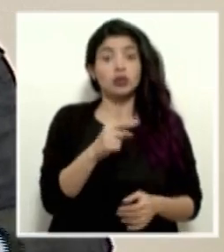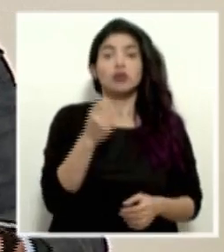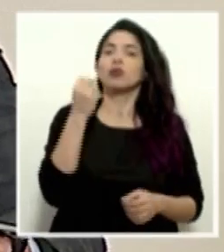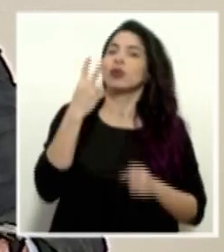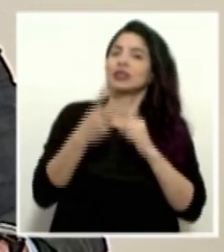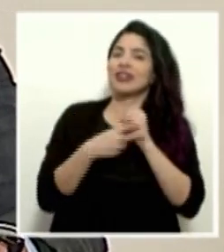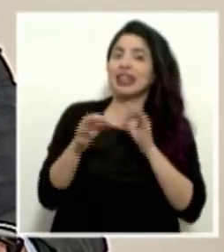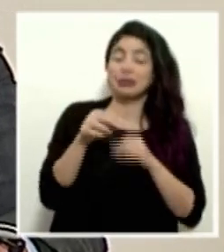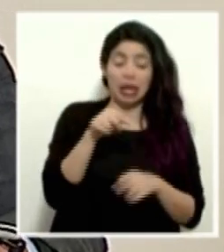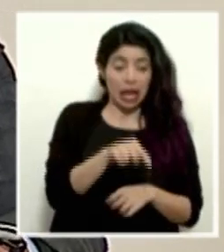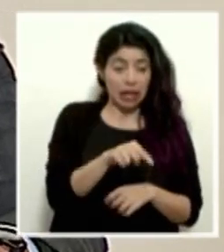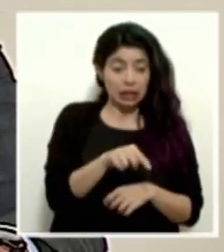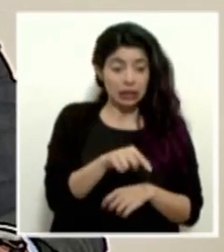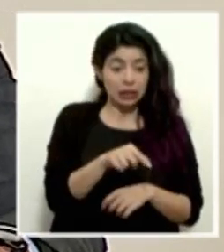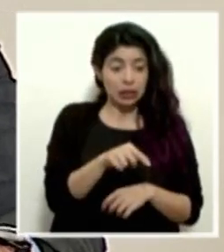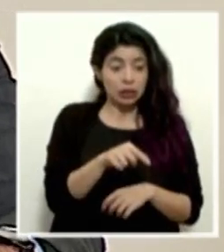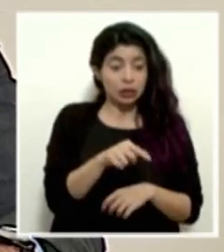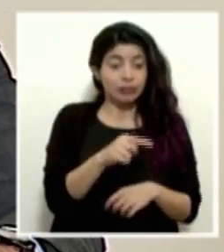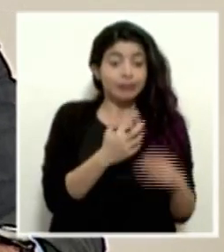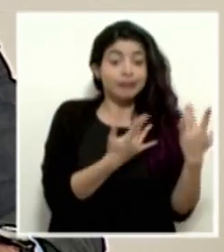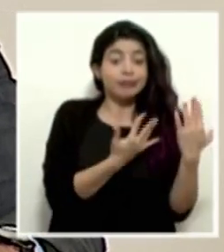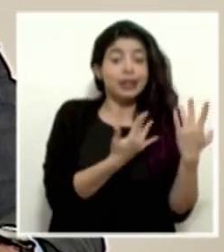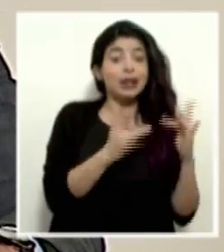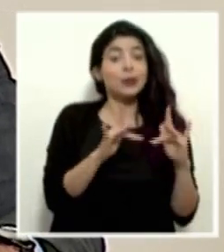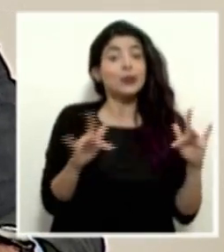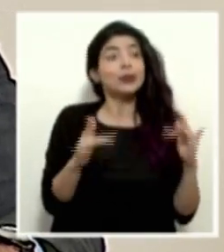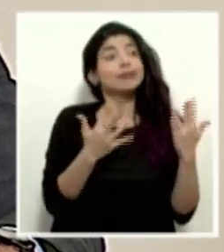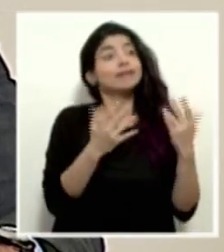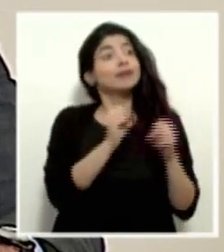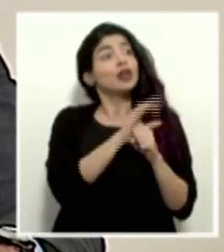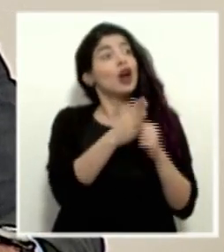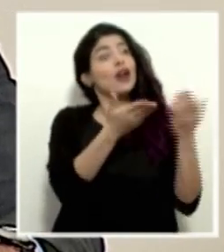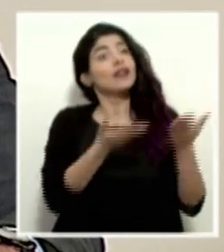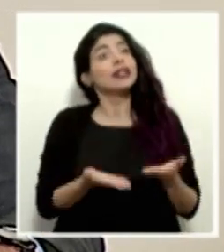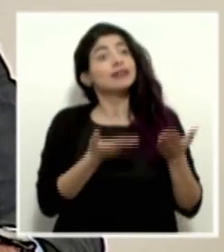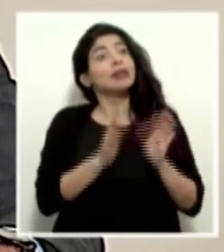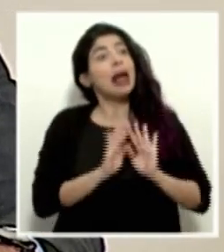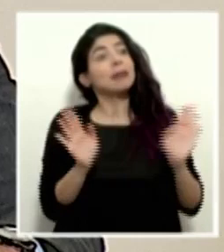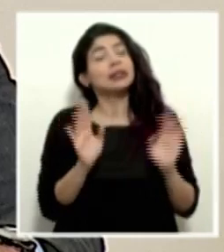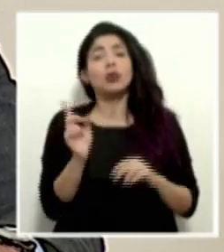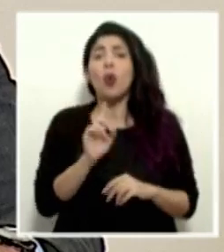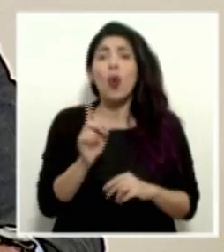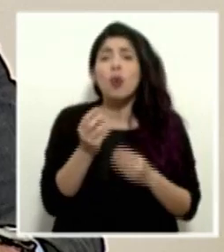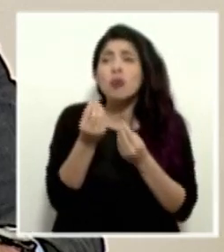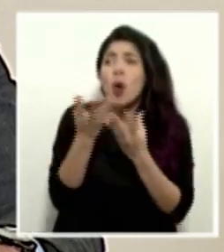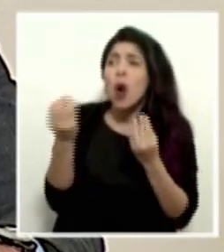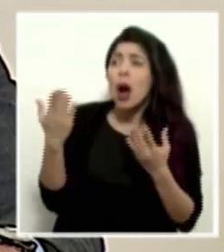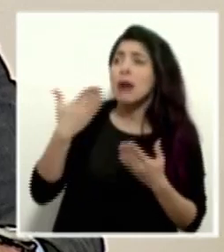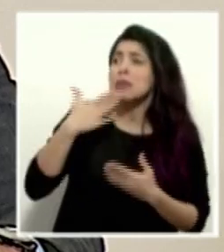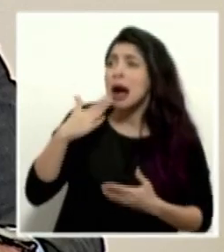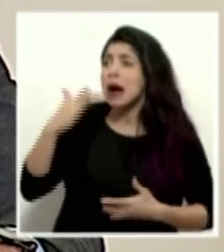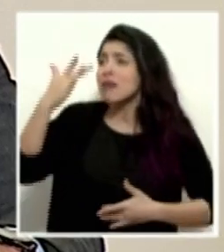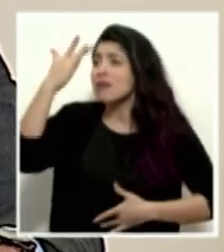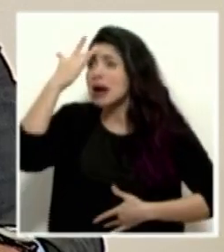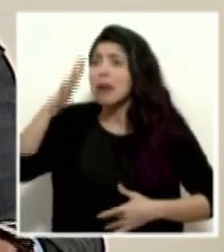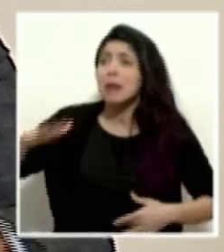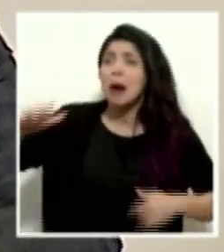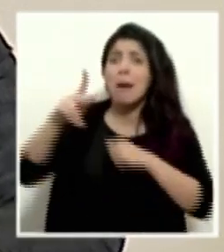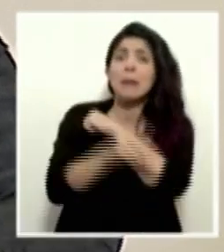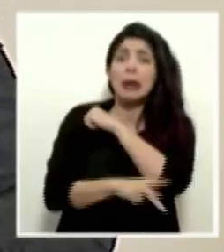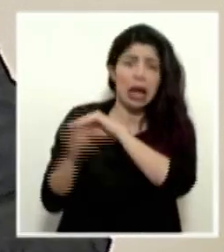muchas veces, no están exclusivas esperando pacientes COVID. Tienen que tener toda la demanda de casos graves en nuestro país.